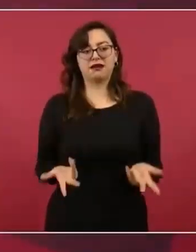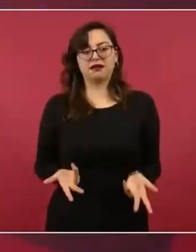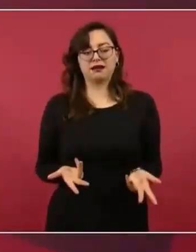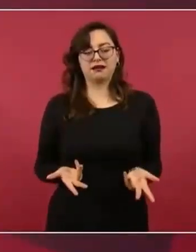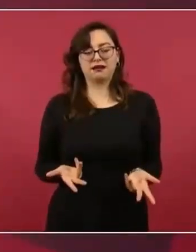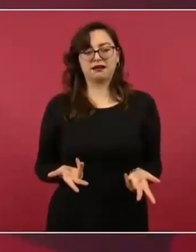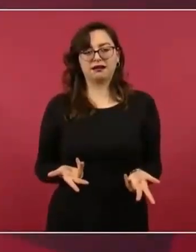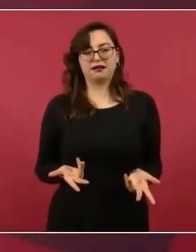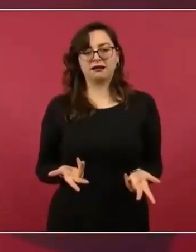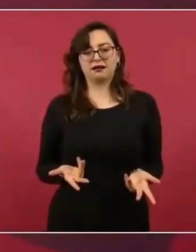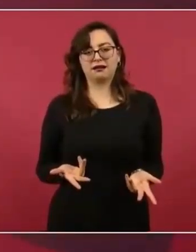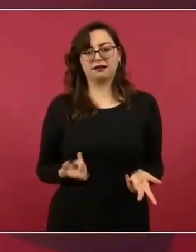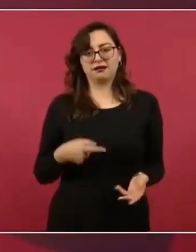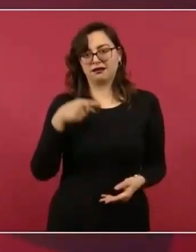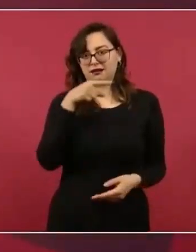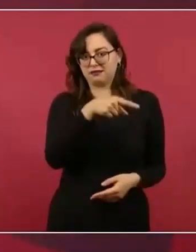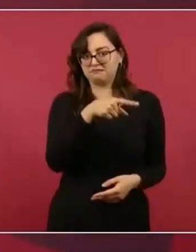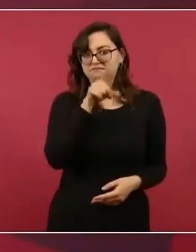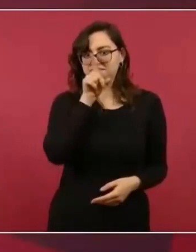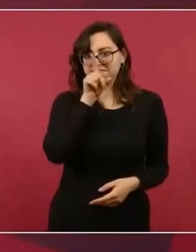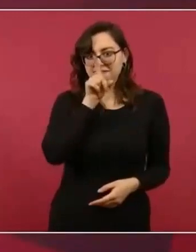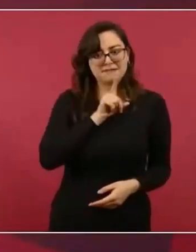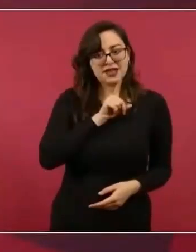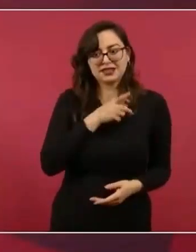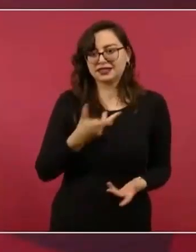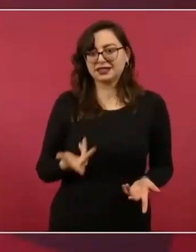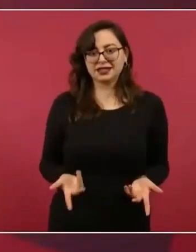de una banda.